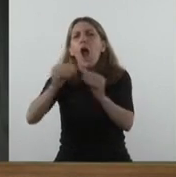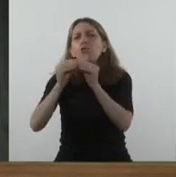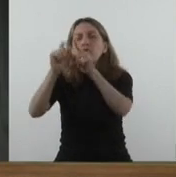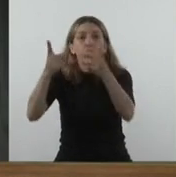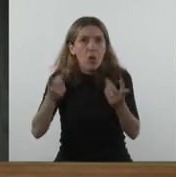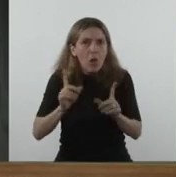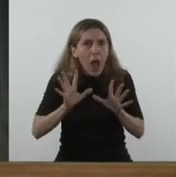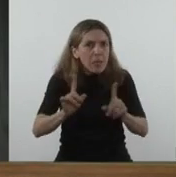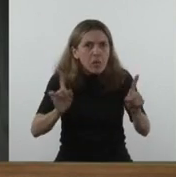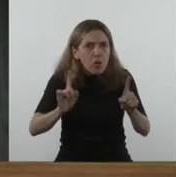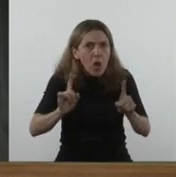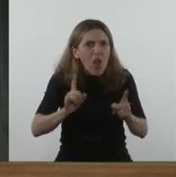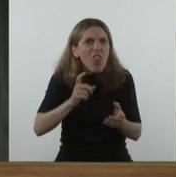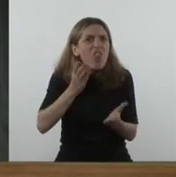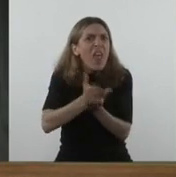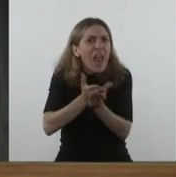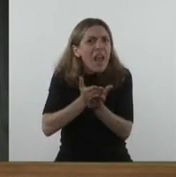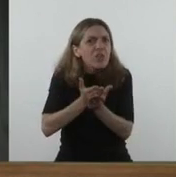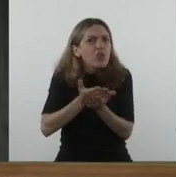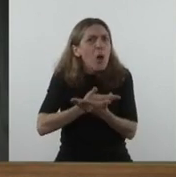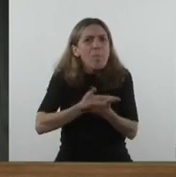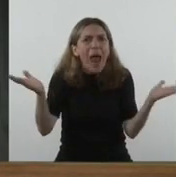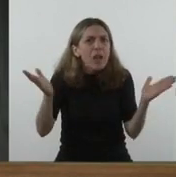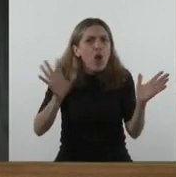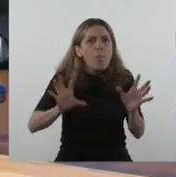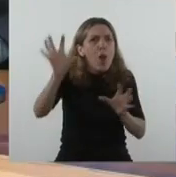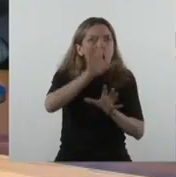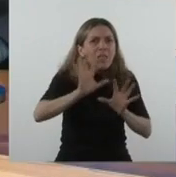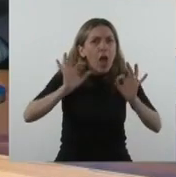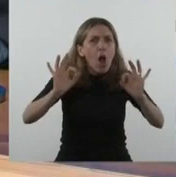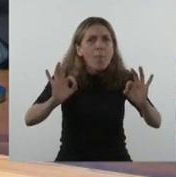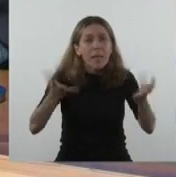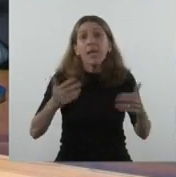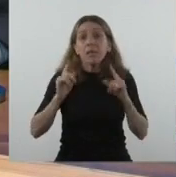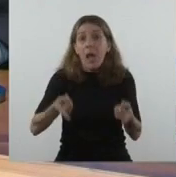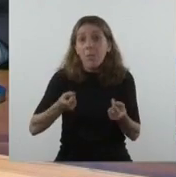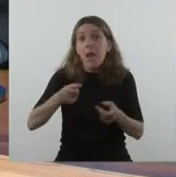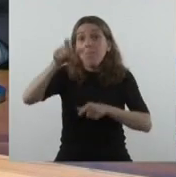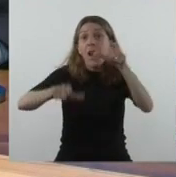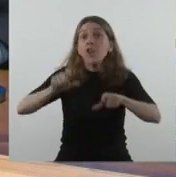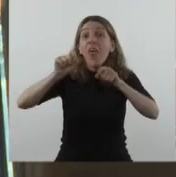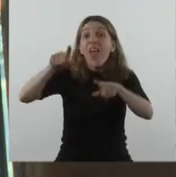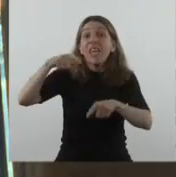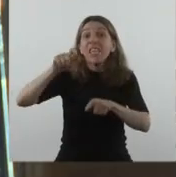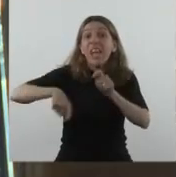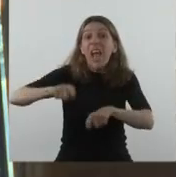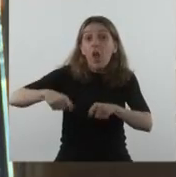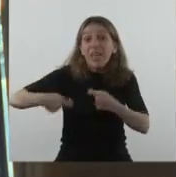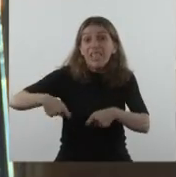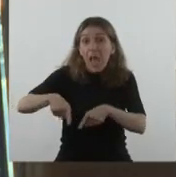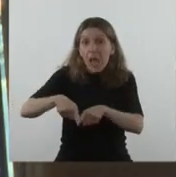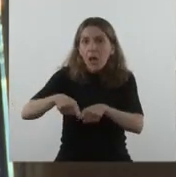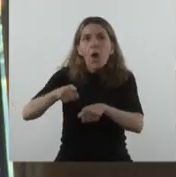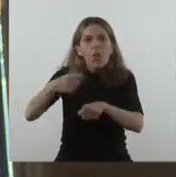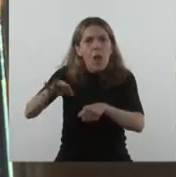Todos tenemos derecho a eso. Todos tenemos derecho a eso. También los santiagueños tienen derecho y deben tener orgullo